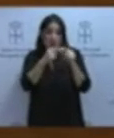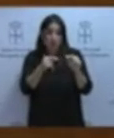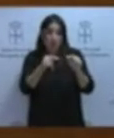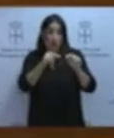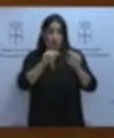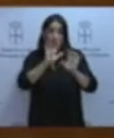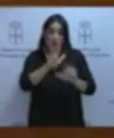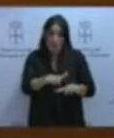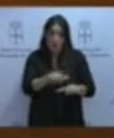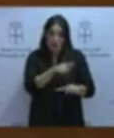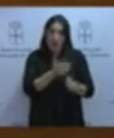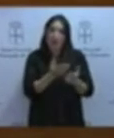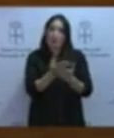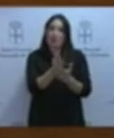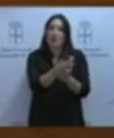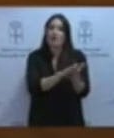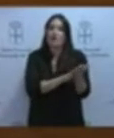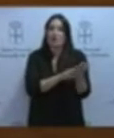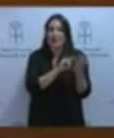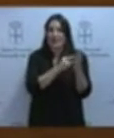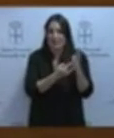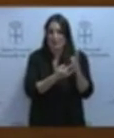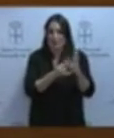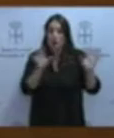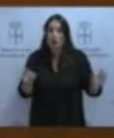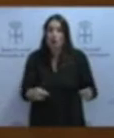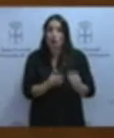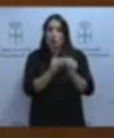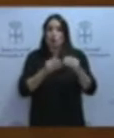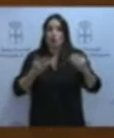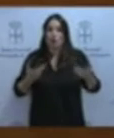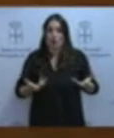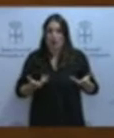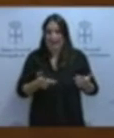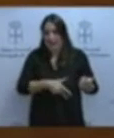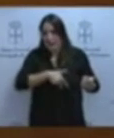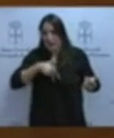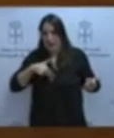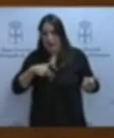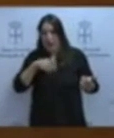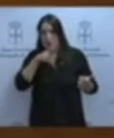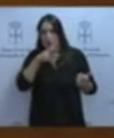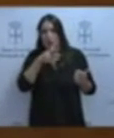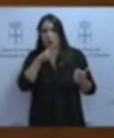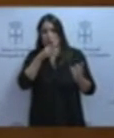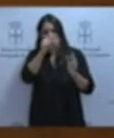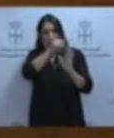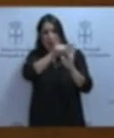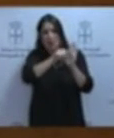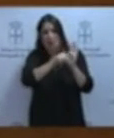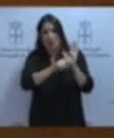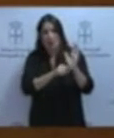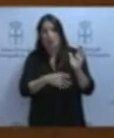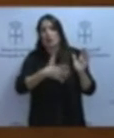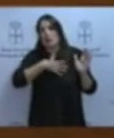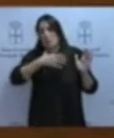encargó un informe técnico cuya conclusión era, en suma, por todo lo enumerado que pudiera ser de una